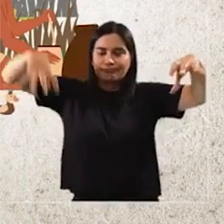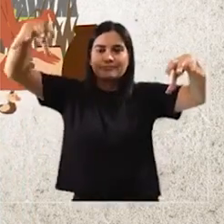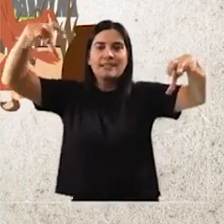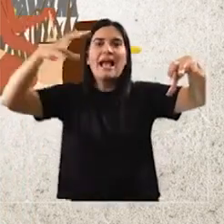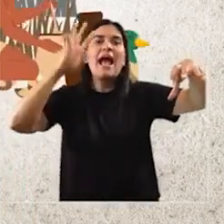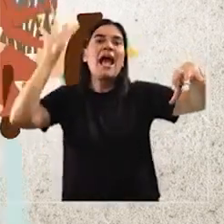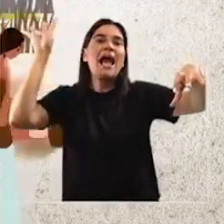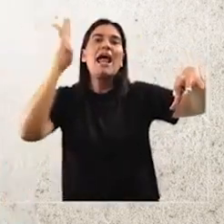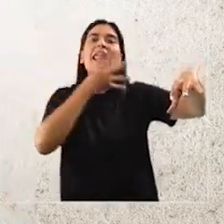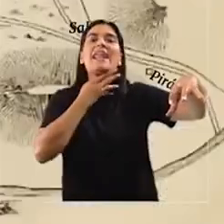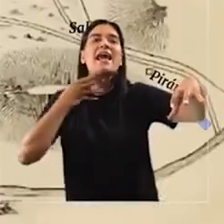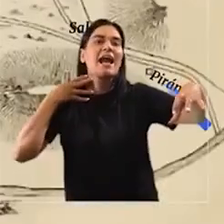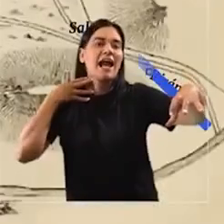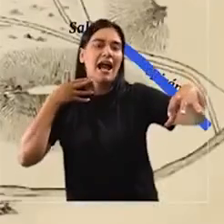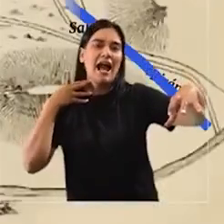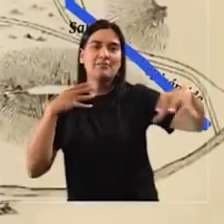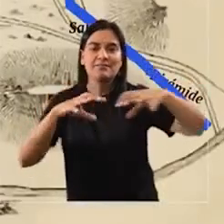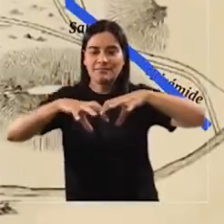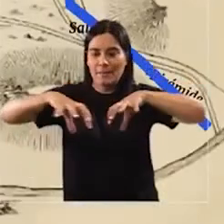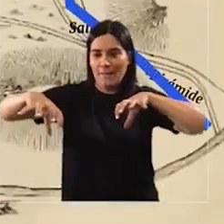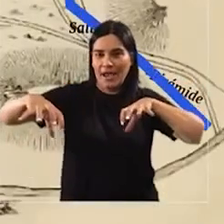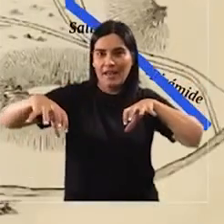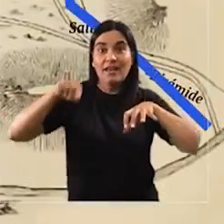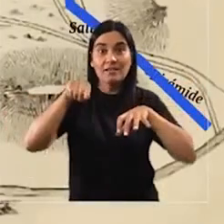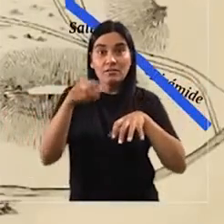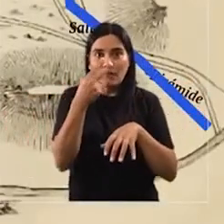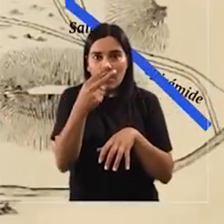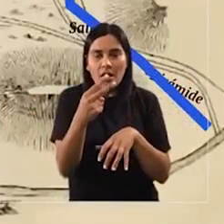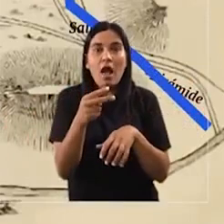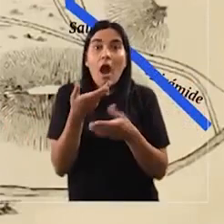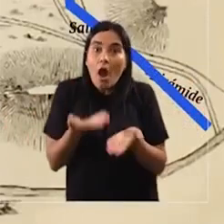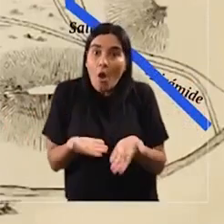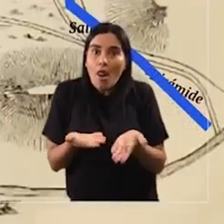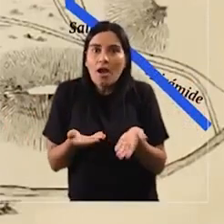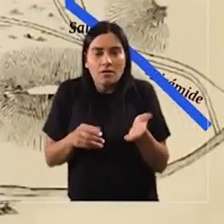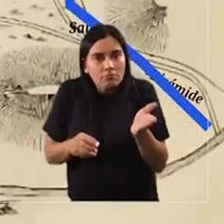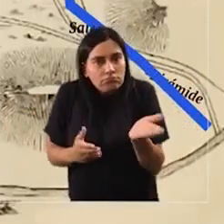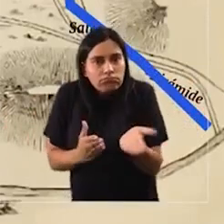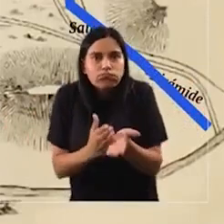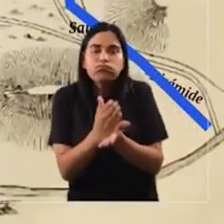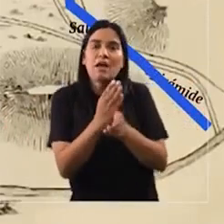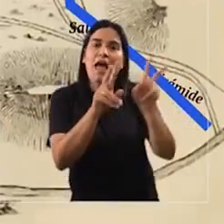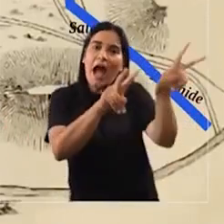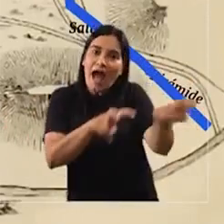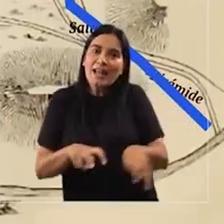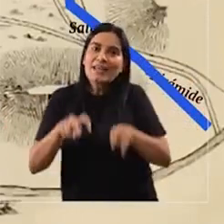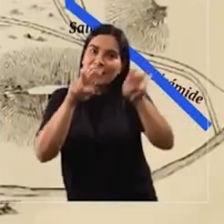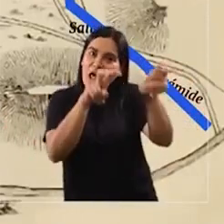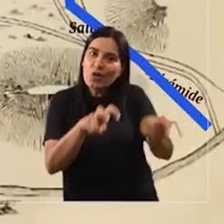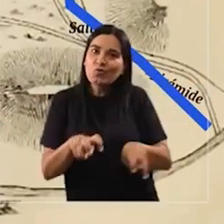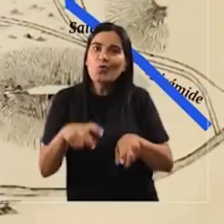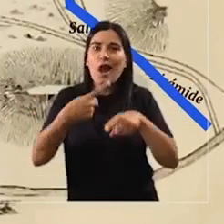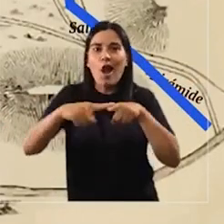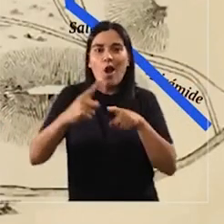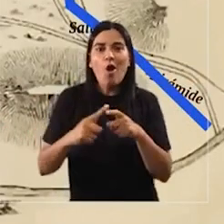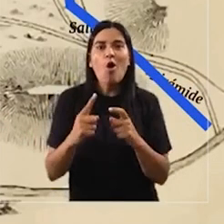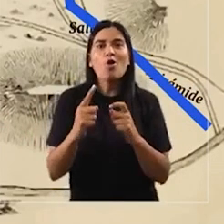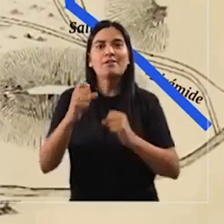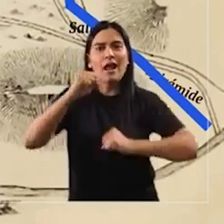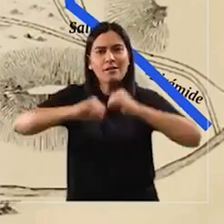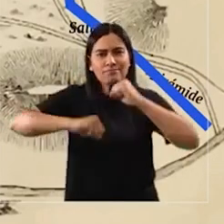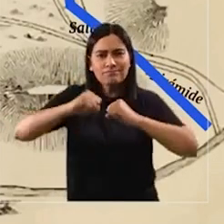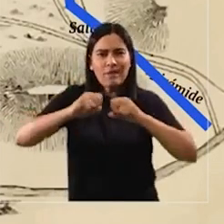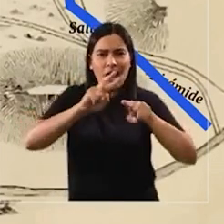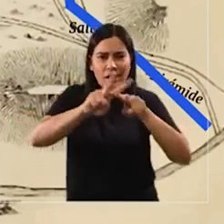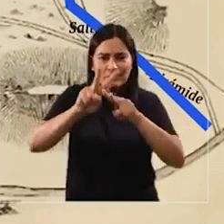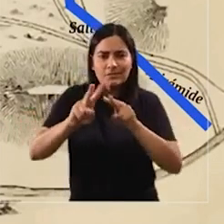Imperio Incaico trajo consigo el desarrollo de la agricultura en la zona, de la mano con obras hidráulicas como la acequia Quilicura y